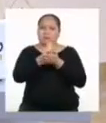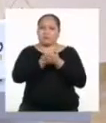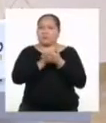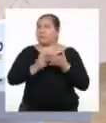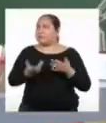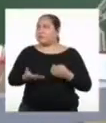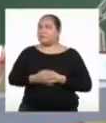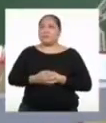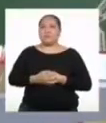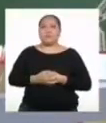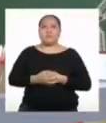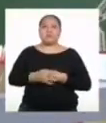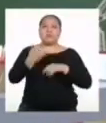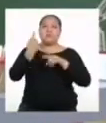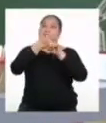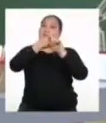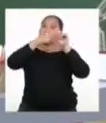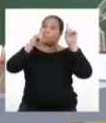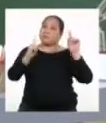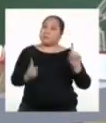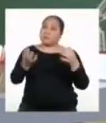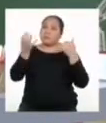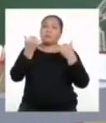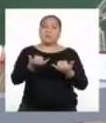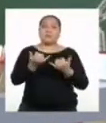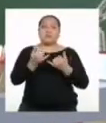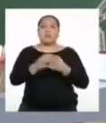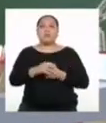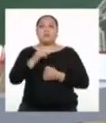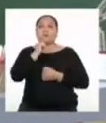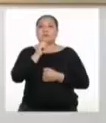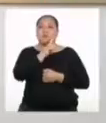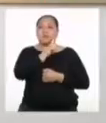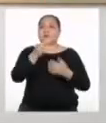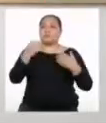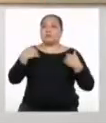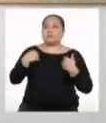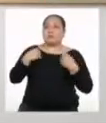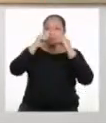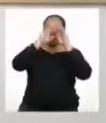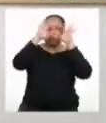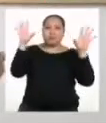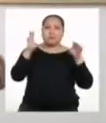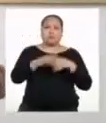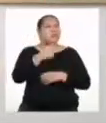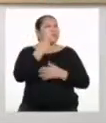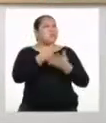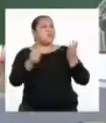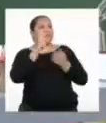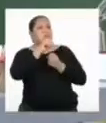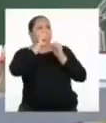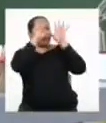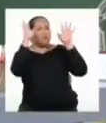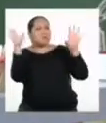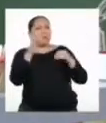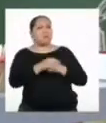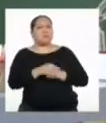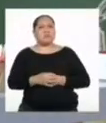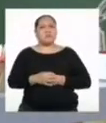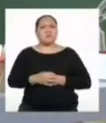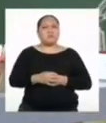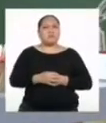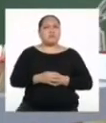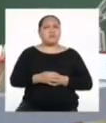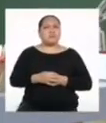escritura. Sin embargo, aún hay algo que no tengo claro. Dime, ¿qué es lo que no te quedó tan claro? Es que